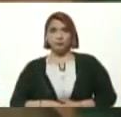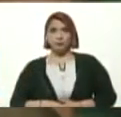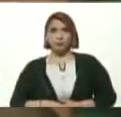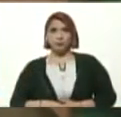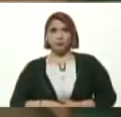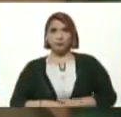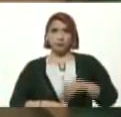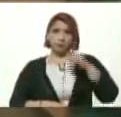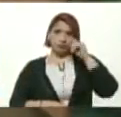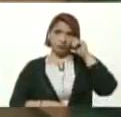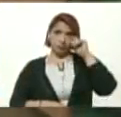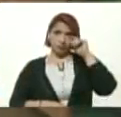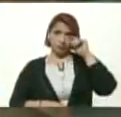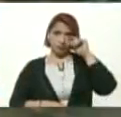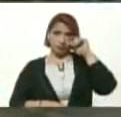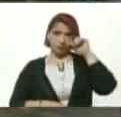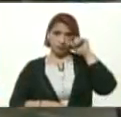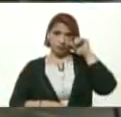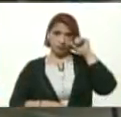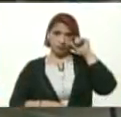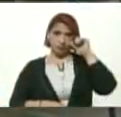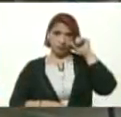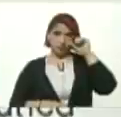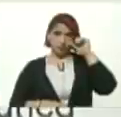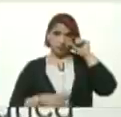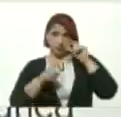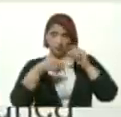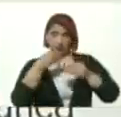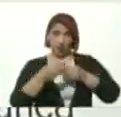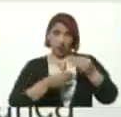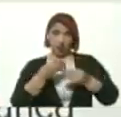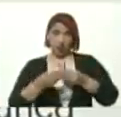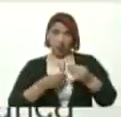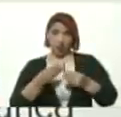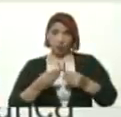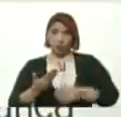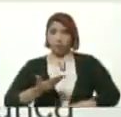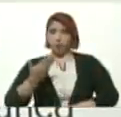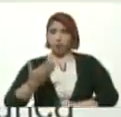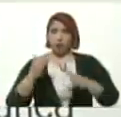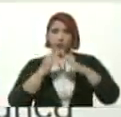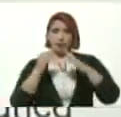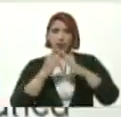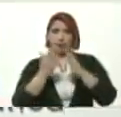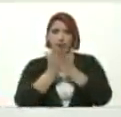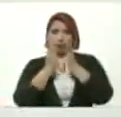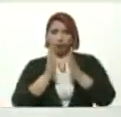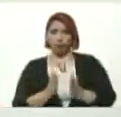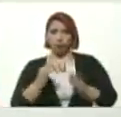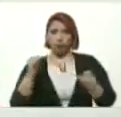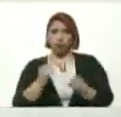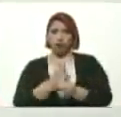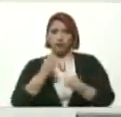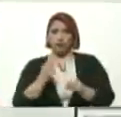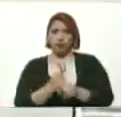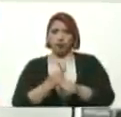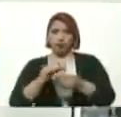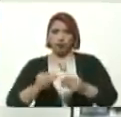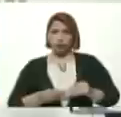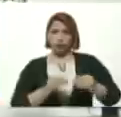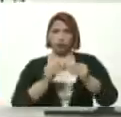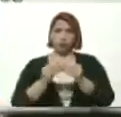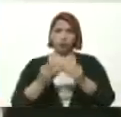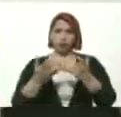Este Se está Se realizando Presidente En esta Prestigiosa Casa de Estudio Un trabajo De rehabilitación